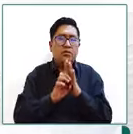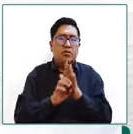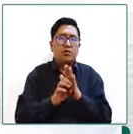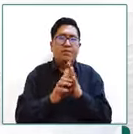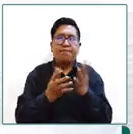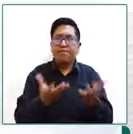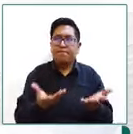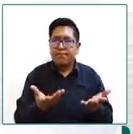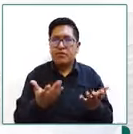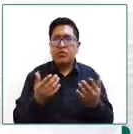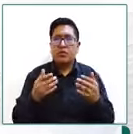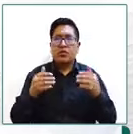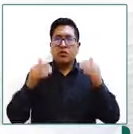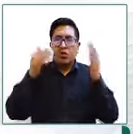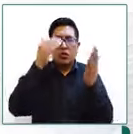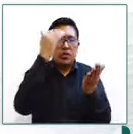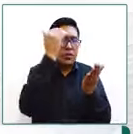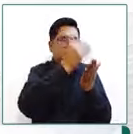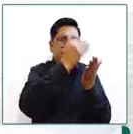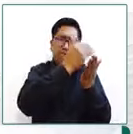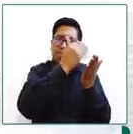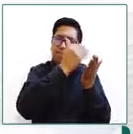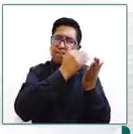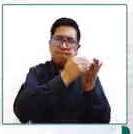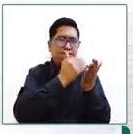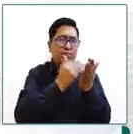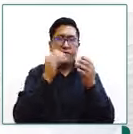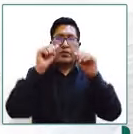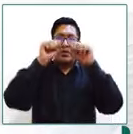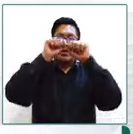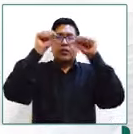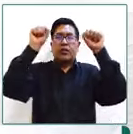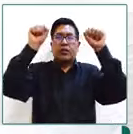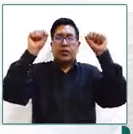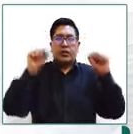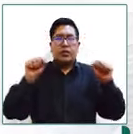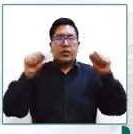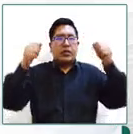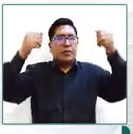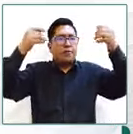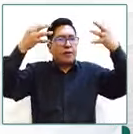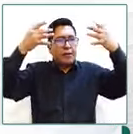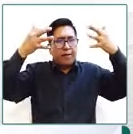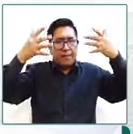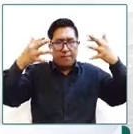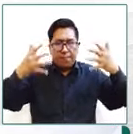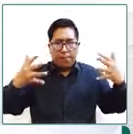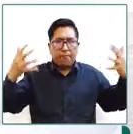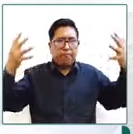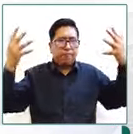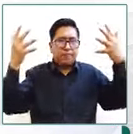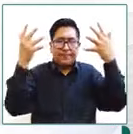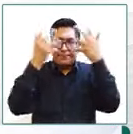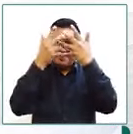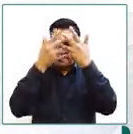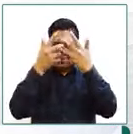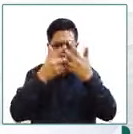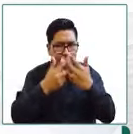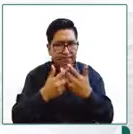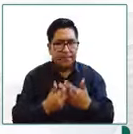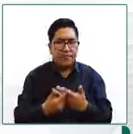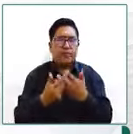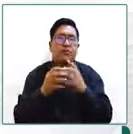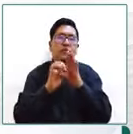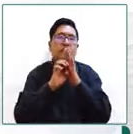registro fidedigno y un sistema que vincule los datos que emergen de las